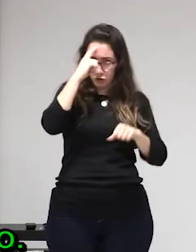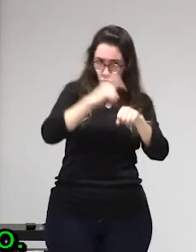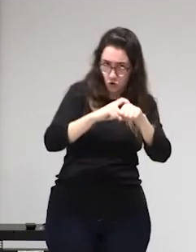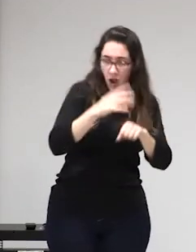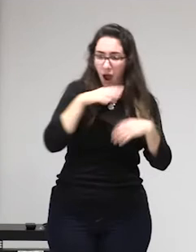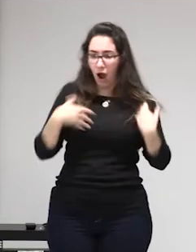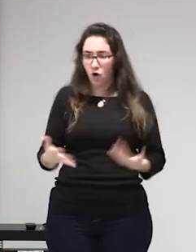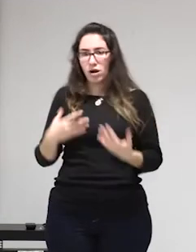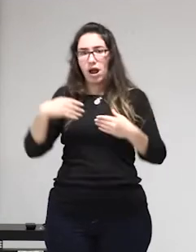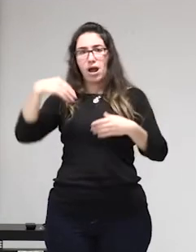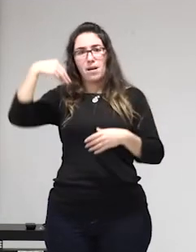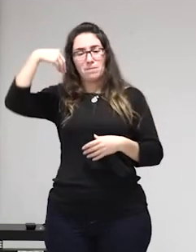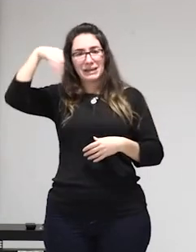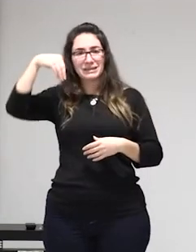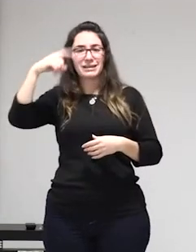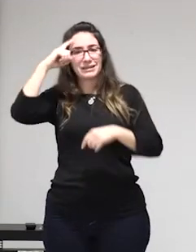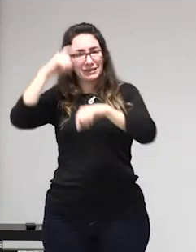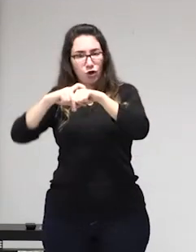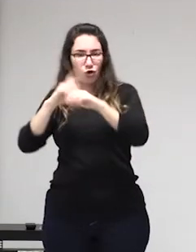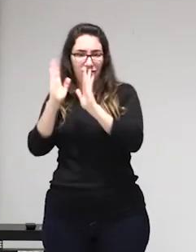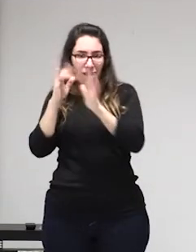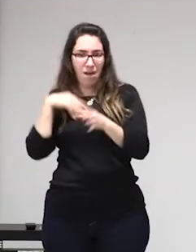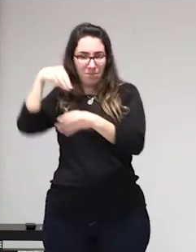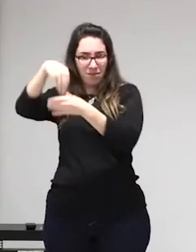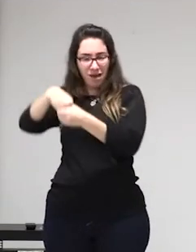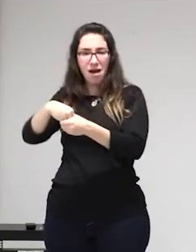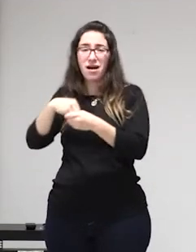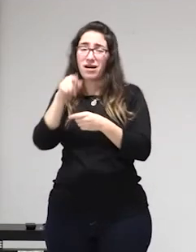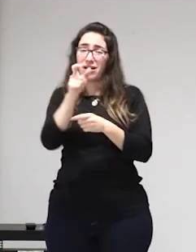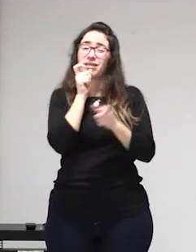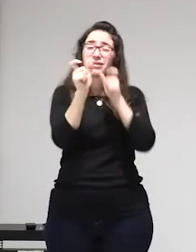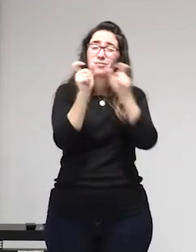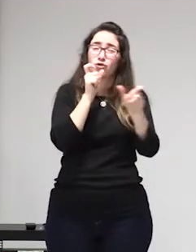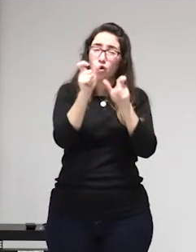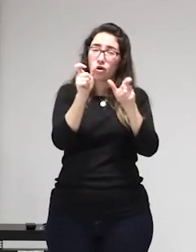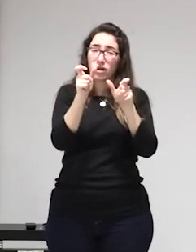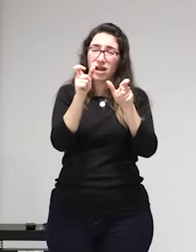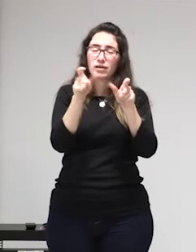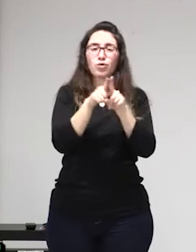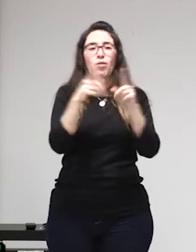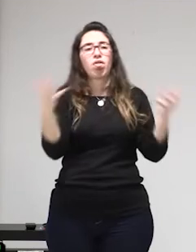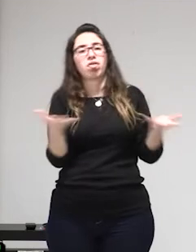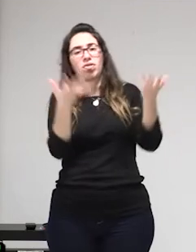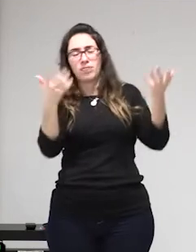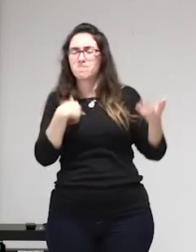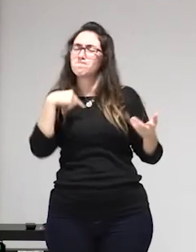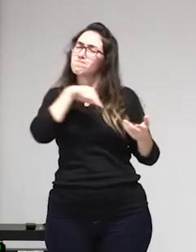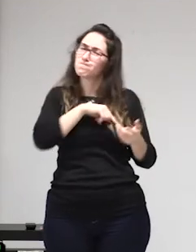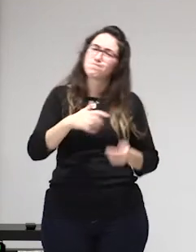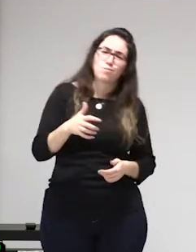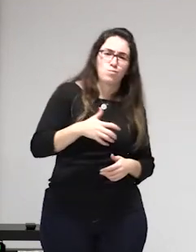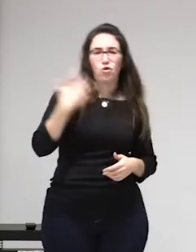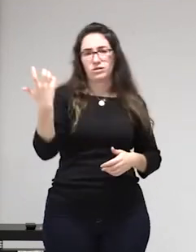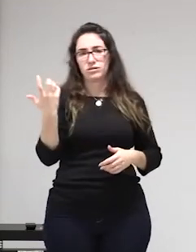postraumático si nosotras tuviéramos este si nosotras padeciéramos TEPT no podríamos ir a trabajar